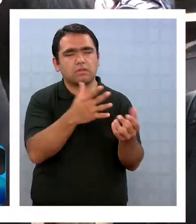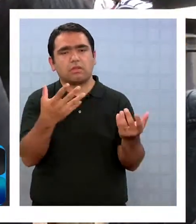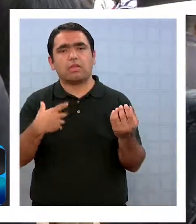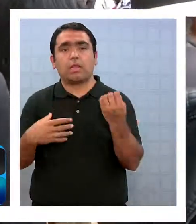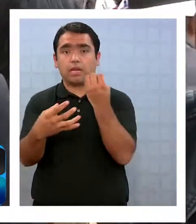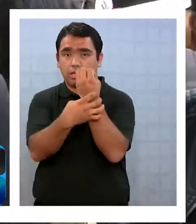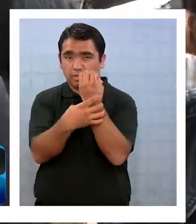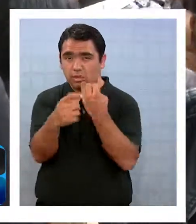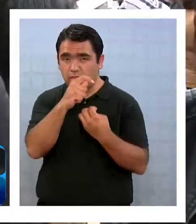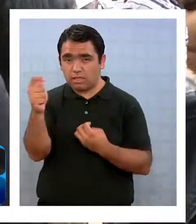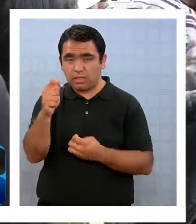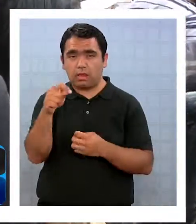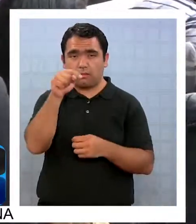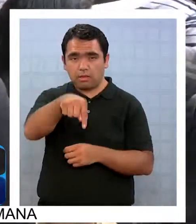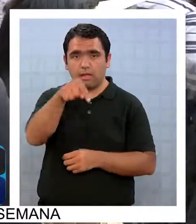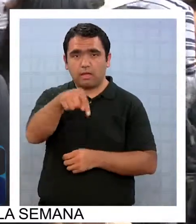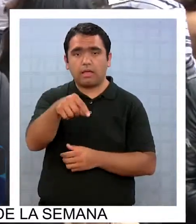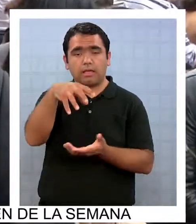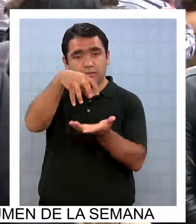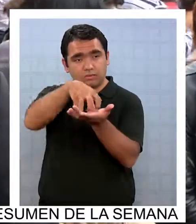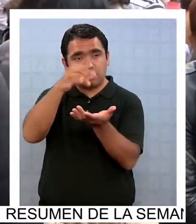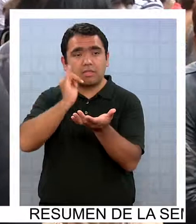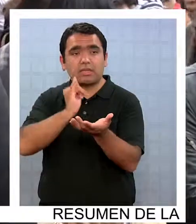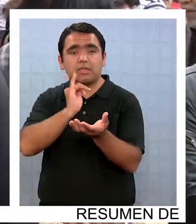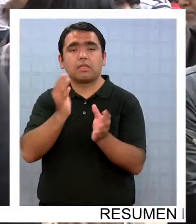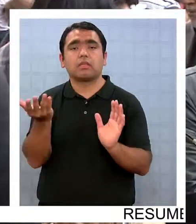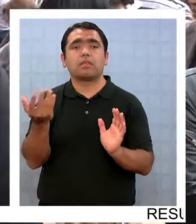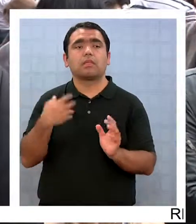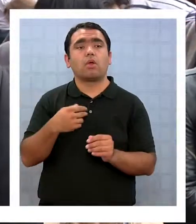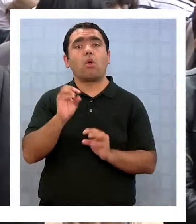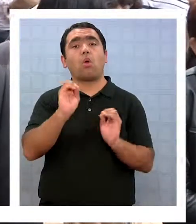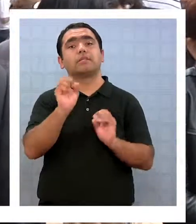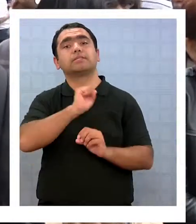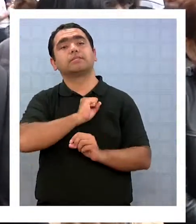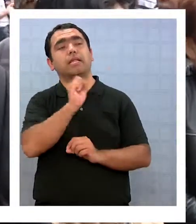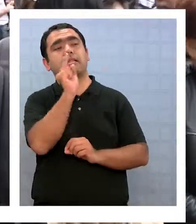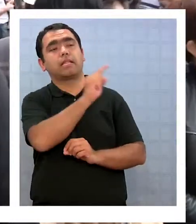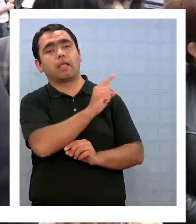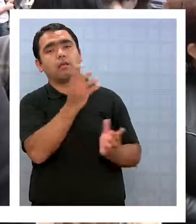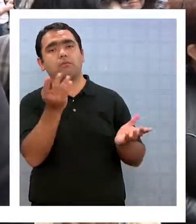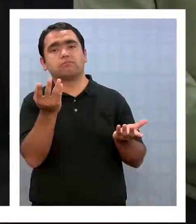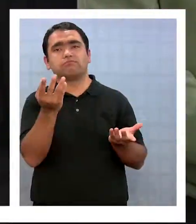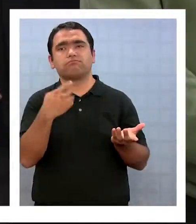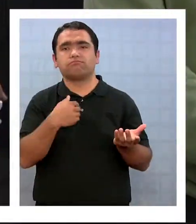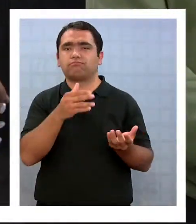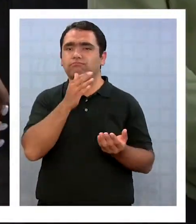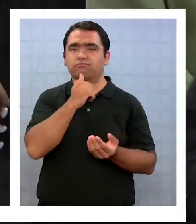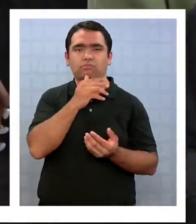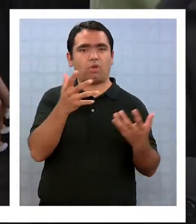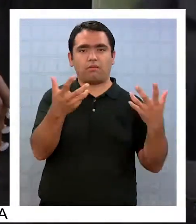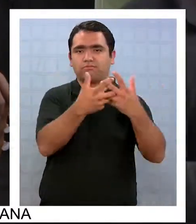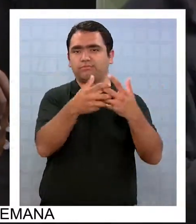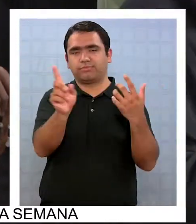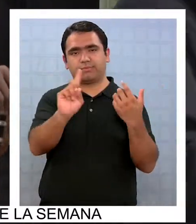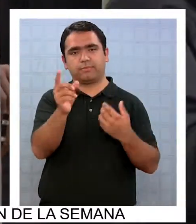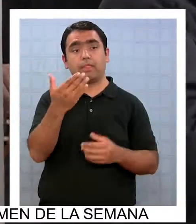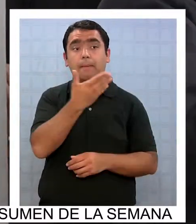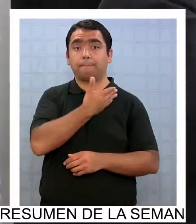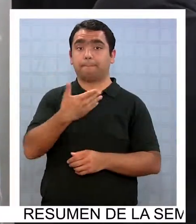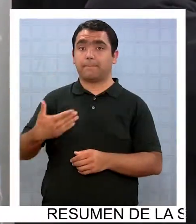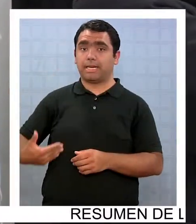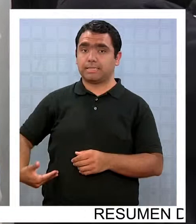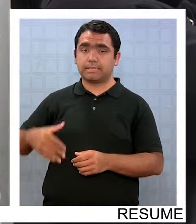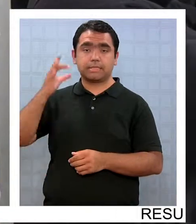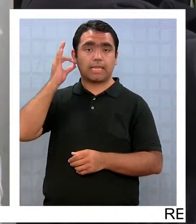de Tarapacá, precisamente en la comuna de Iquique o en la capital, creo que no tienen ninguna relación uno con lo otro. La presidenta ha sido enfática,